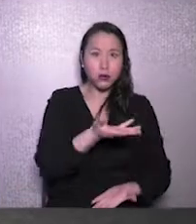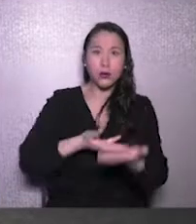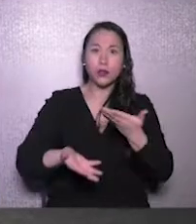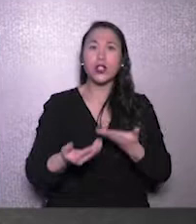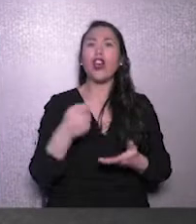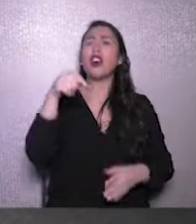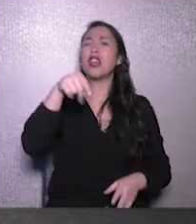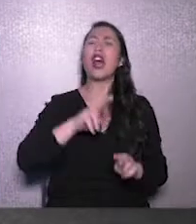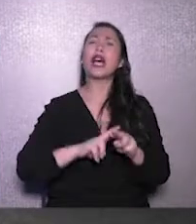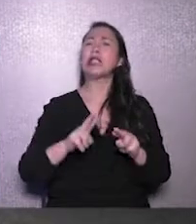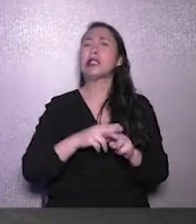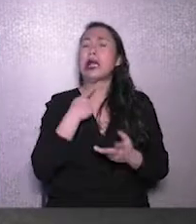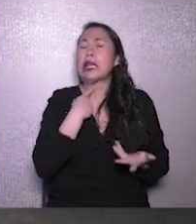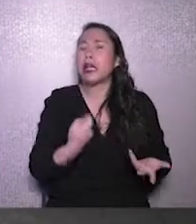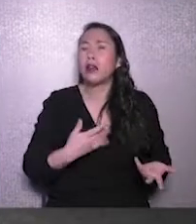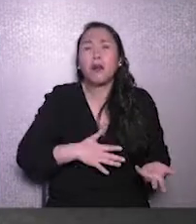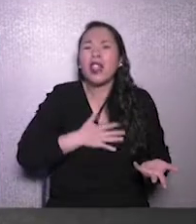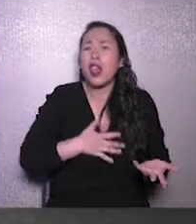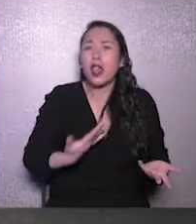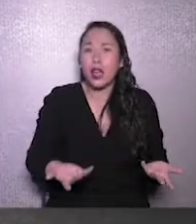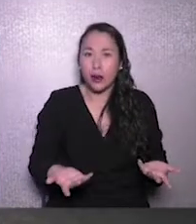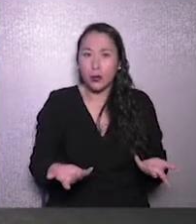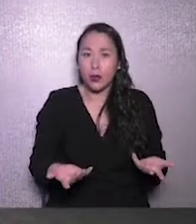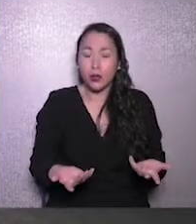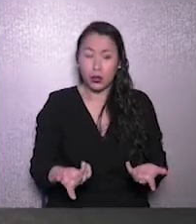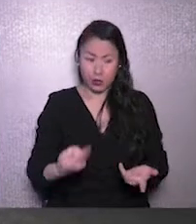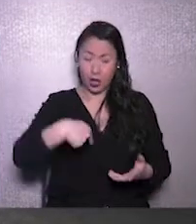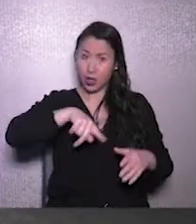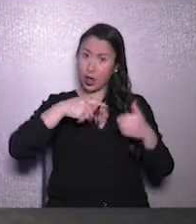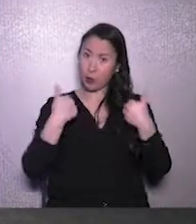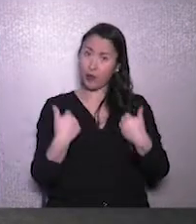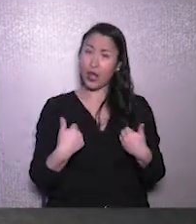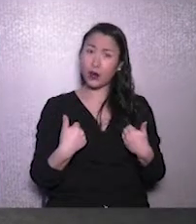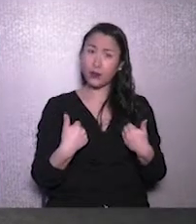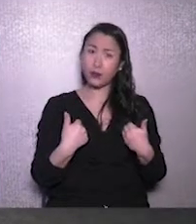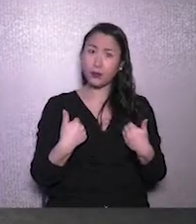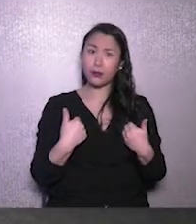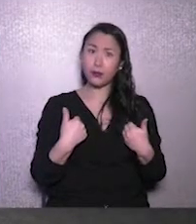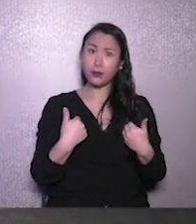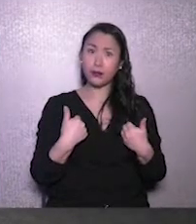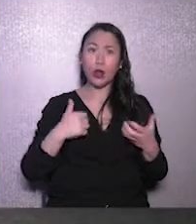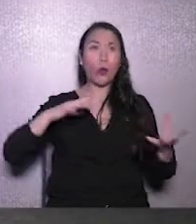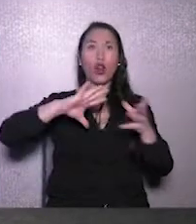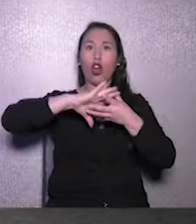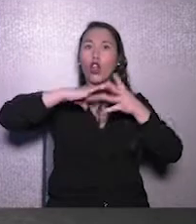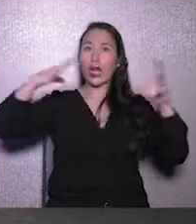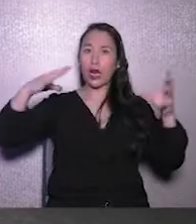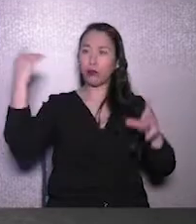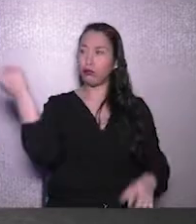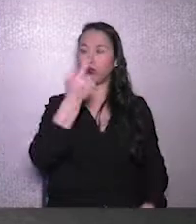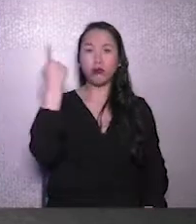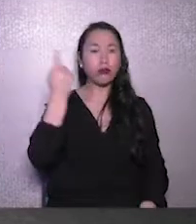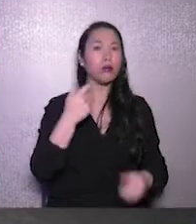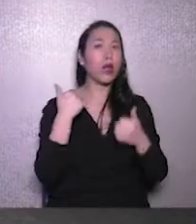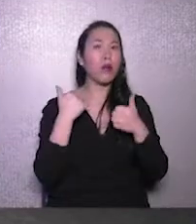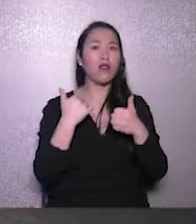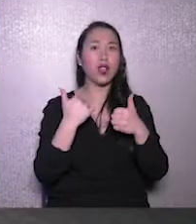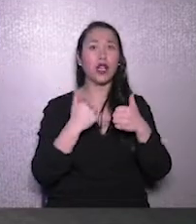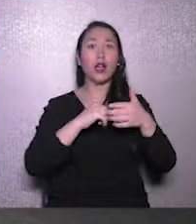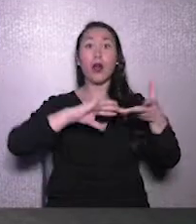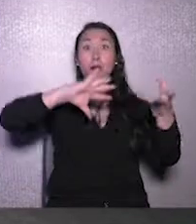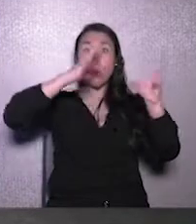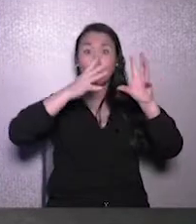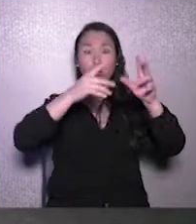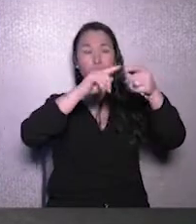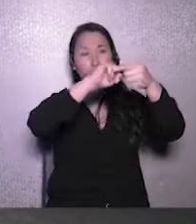queremos hacer hoy día? Estamos bien en el punto macro, como hablábamos. De hecho, estamos octavos a nivel mundial.